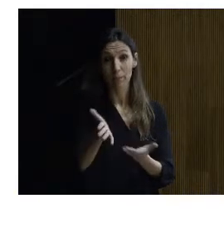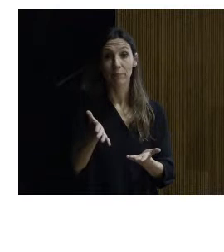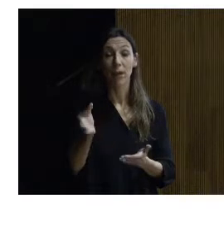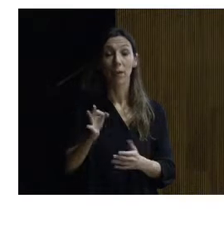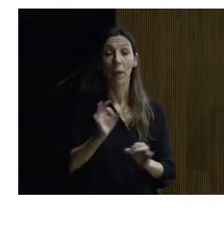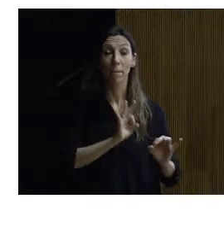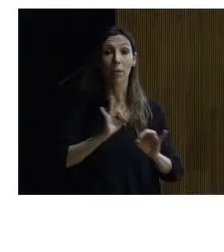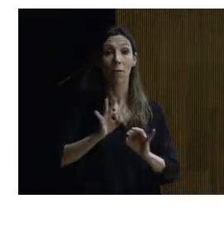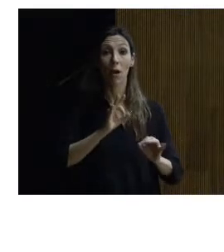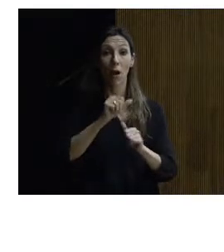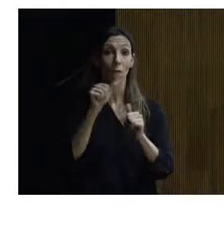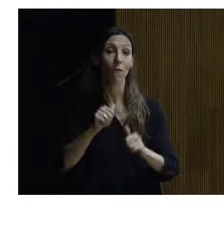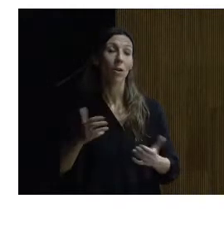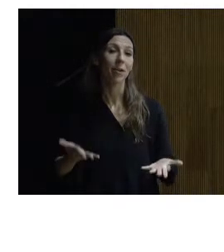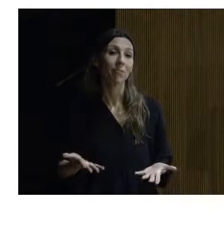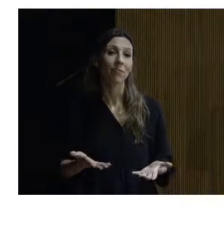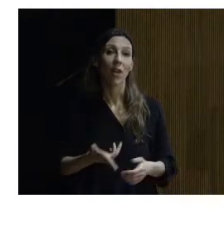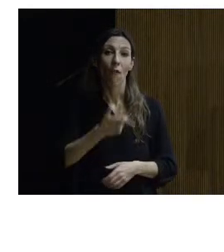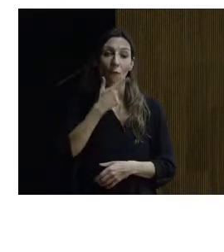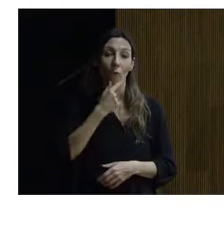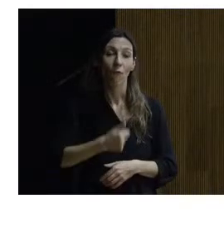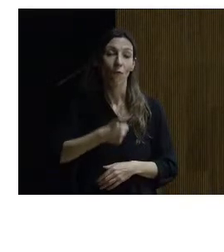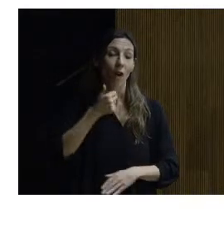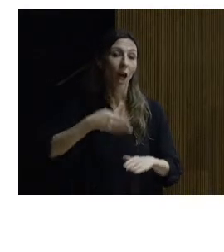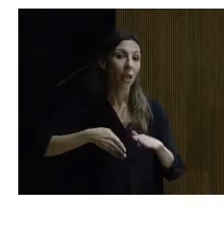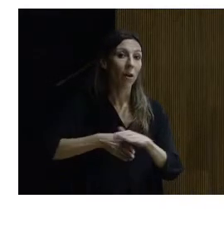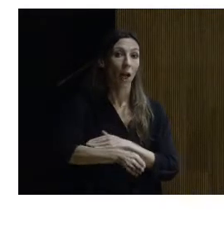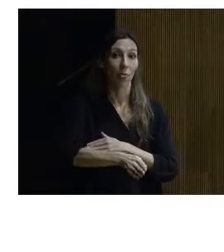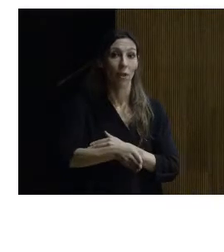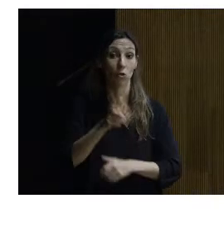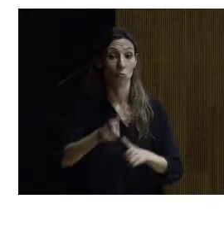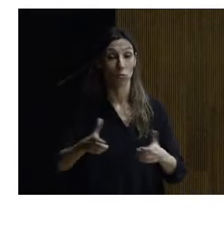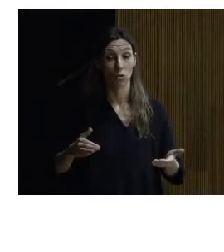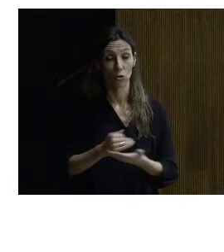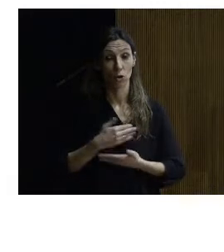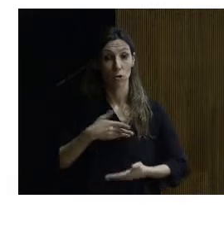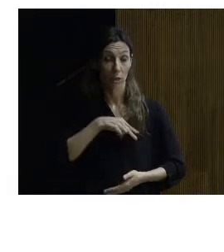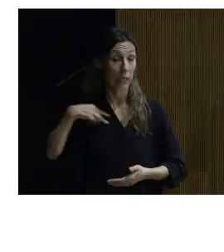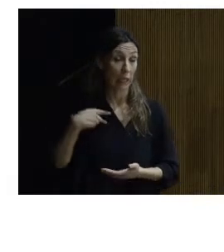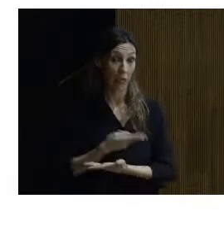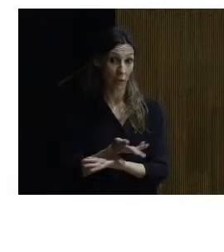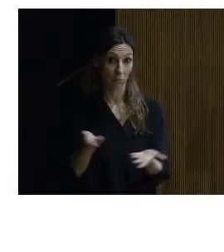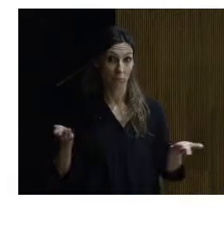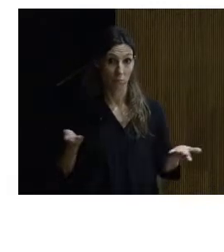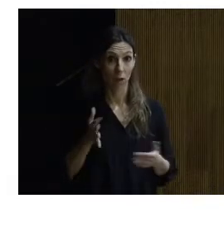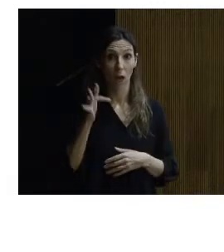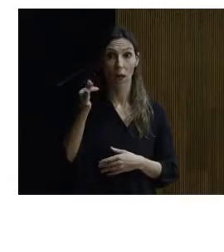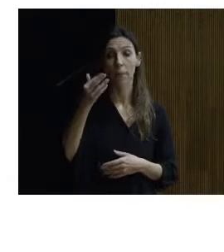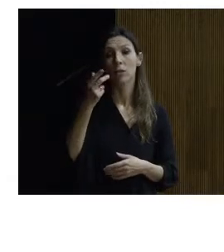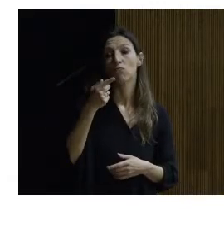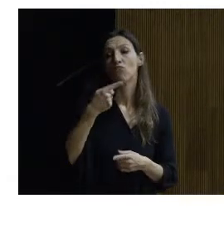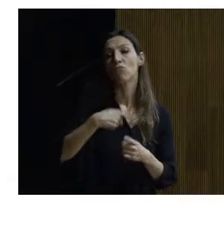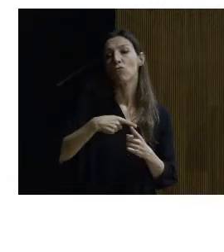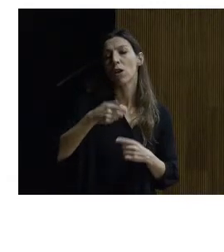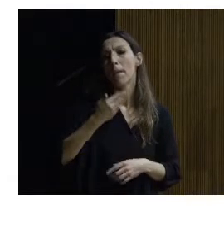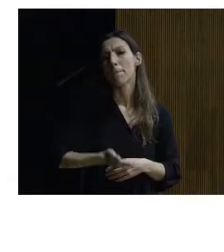facilite esa visita a todas las personas que recaigan por allí pero además hay una cosa que es importante y que nos lo